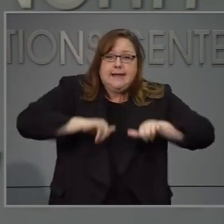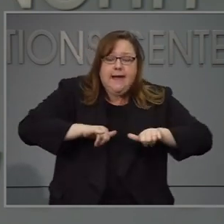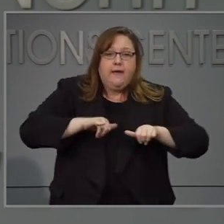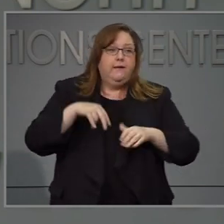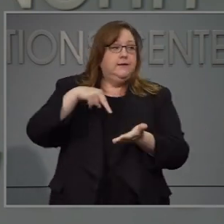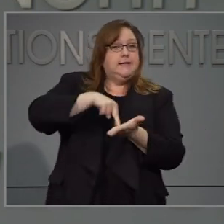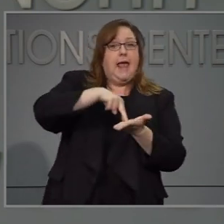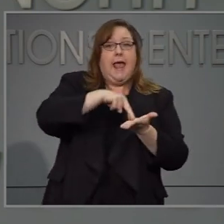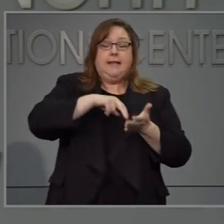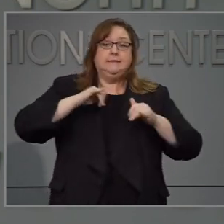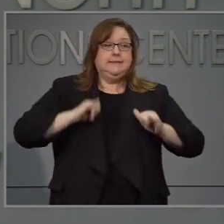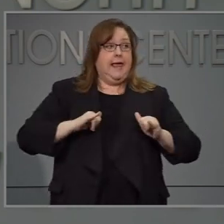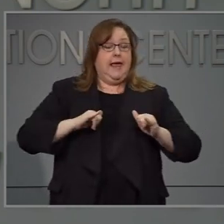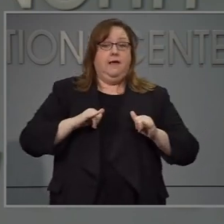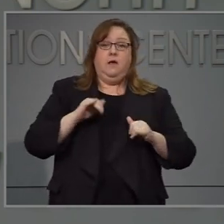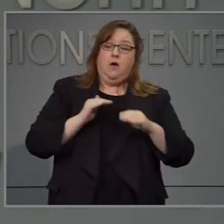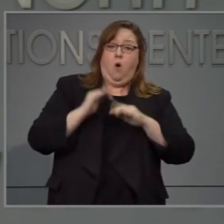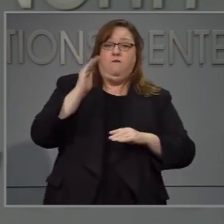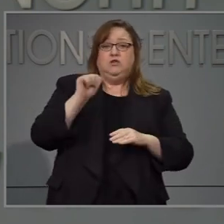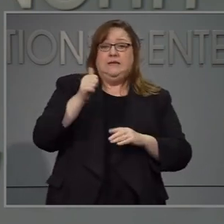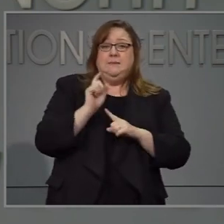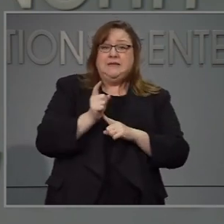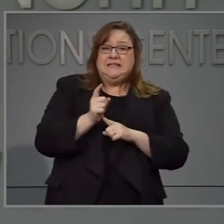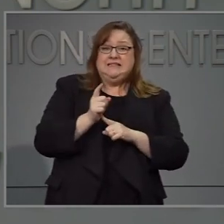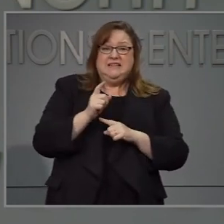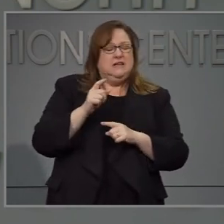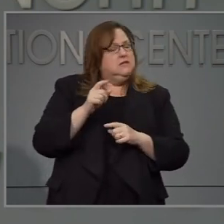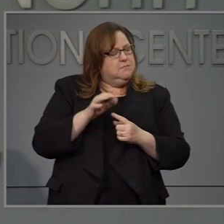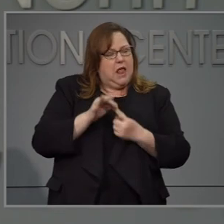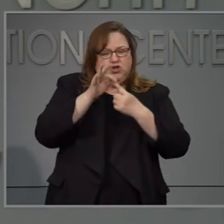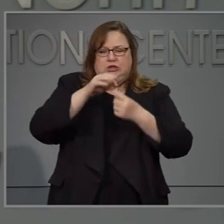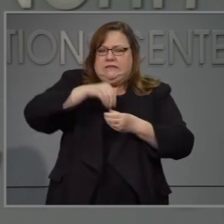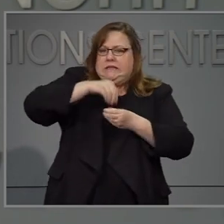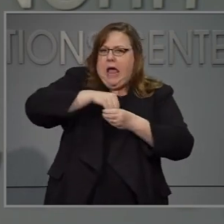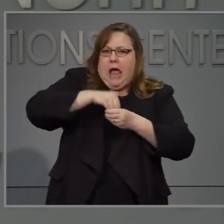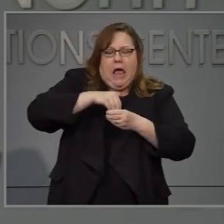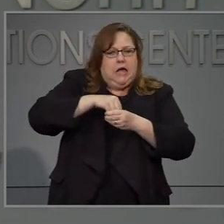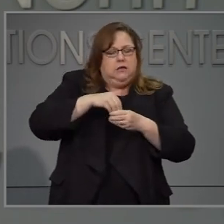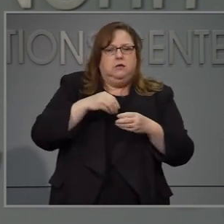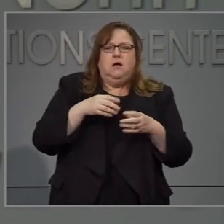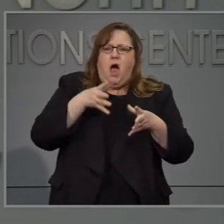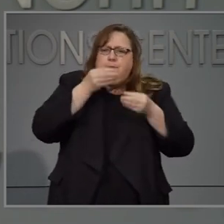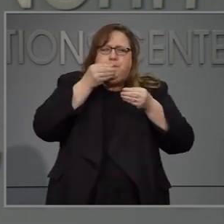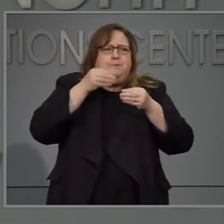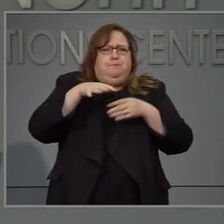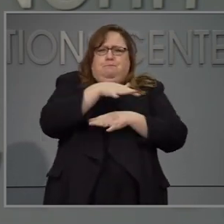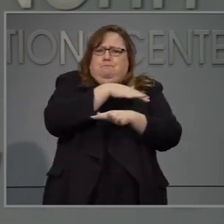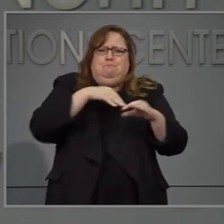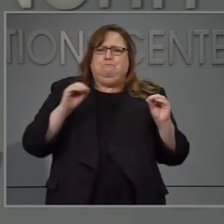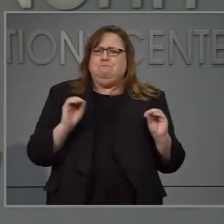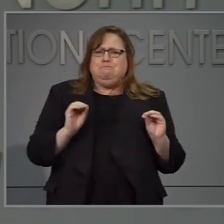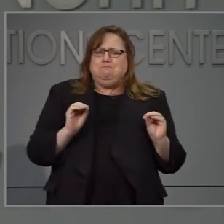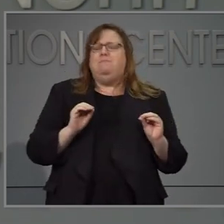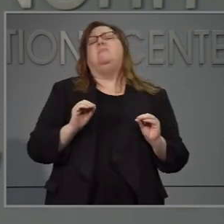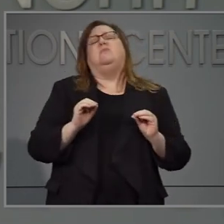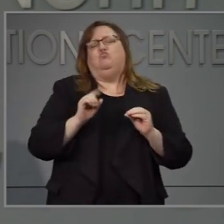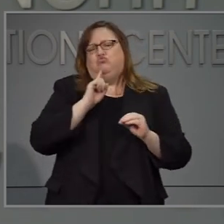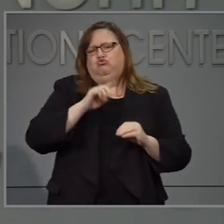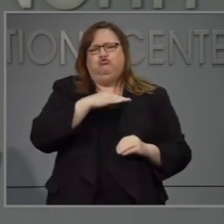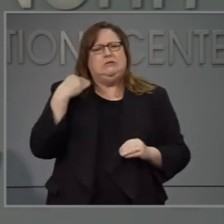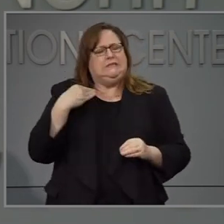donde las personas estén sentadas o paradas por más de diez minutos, especialmente en el interior,